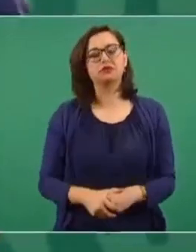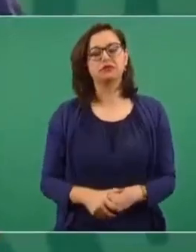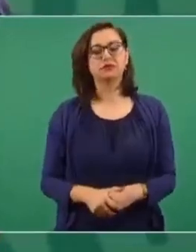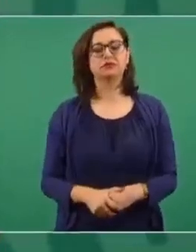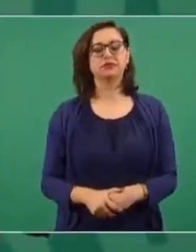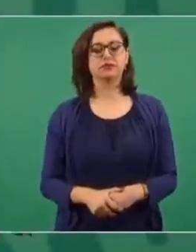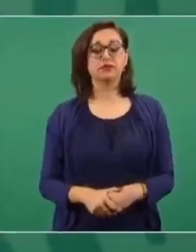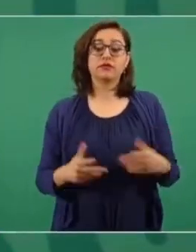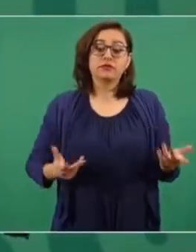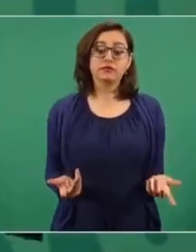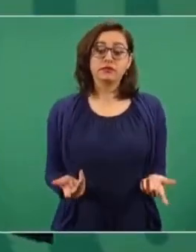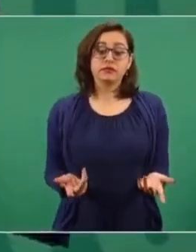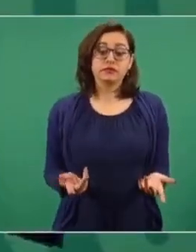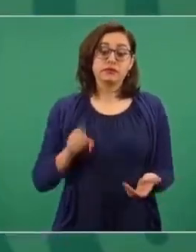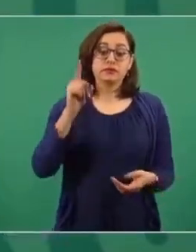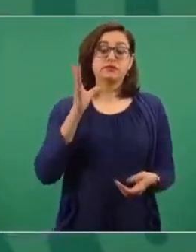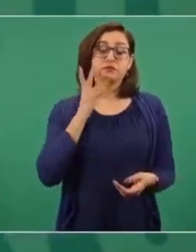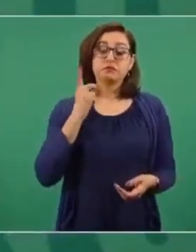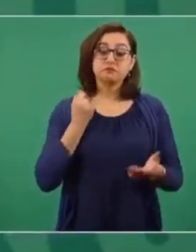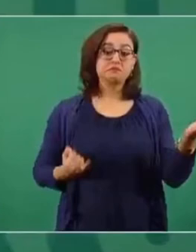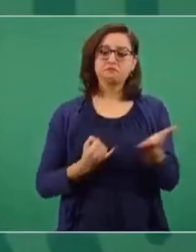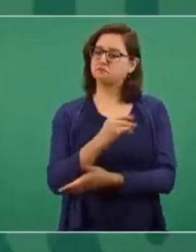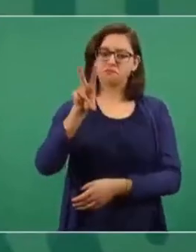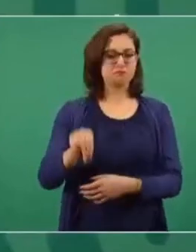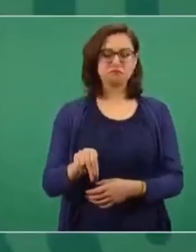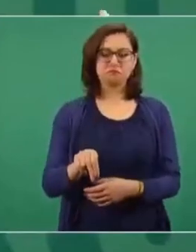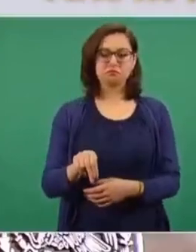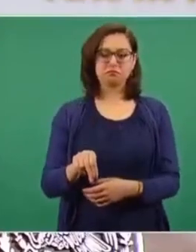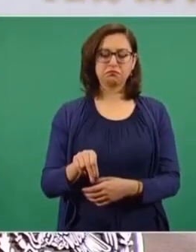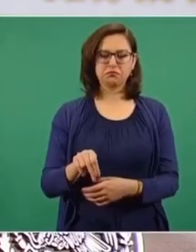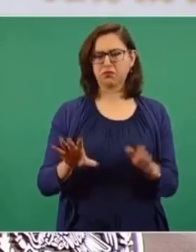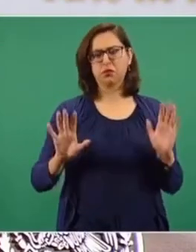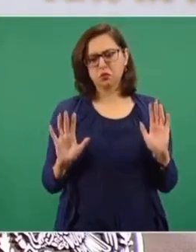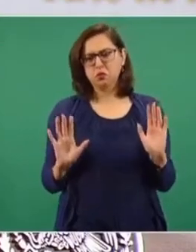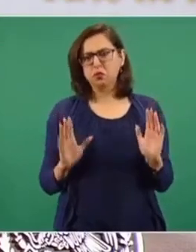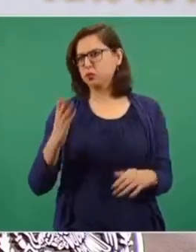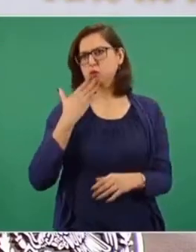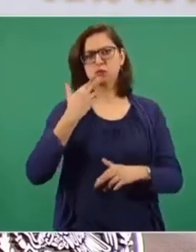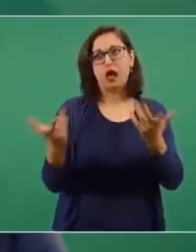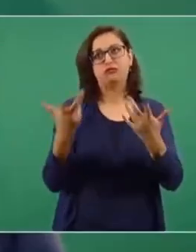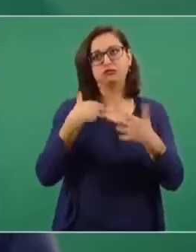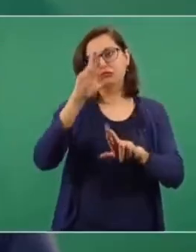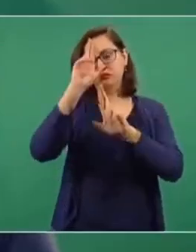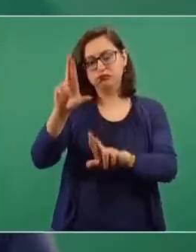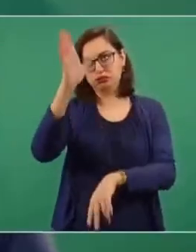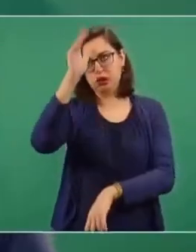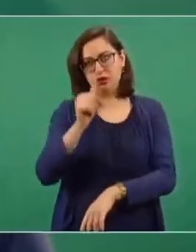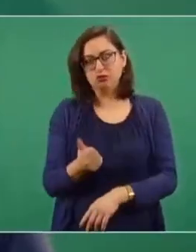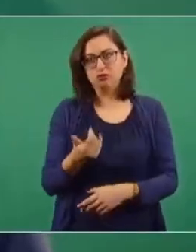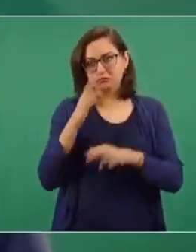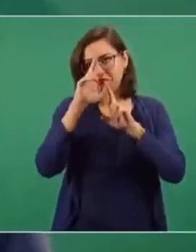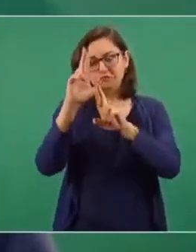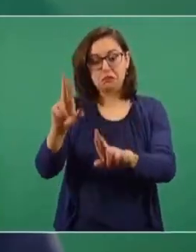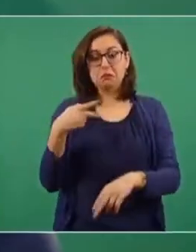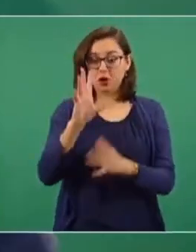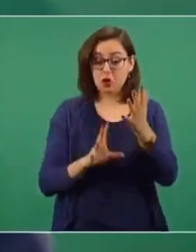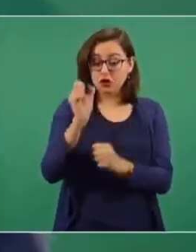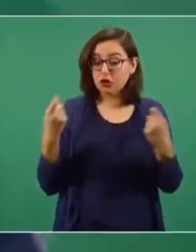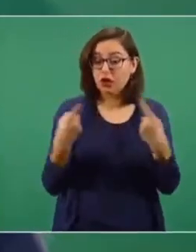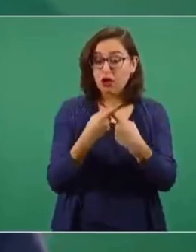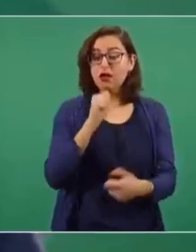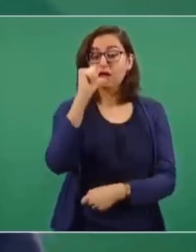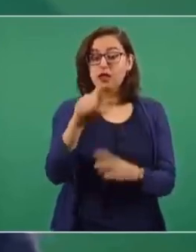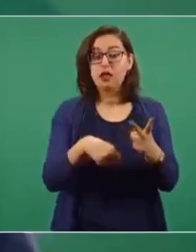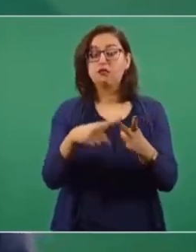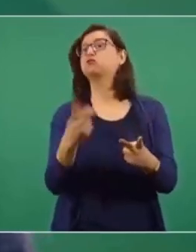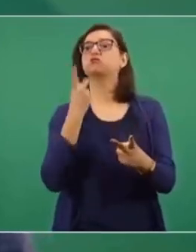Claro, si la Cámara de Diputados decide que no, pues se tiene que acatar el resultado. Si no es violatorio de la Constitución y así lo decide